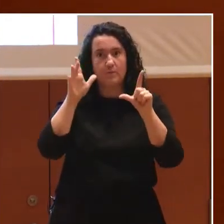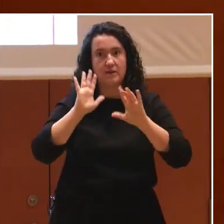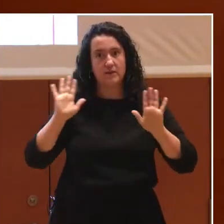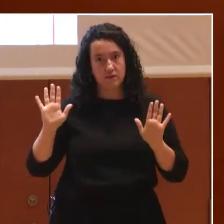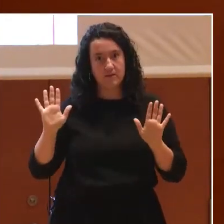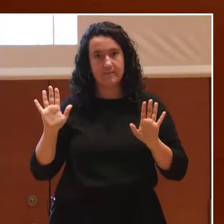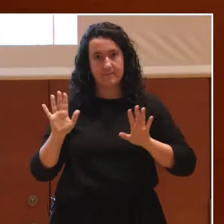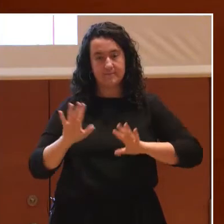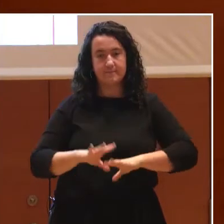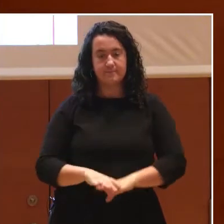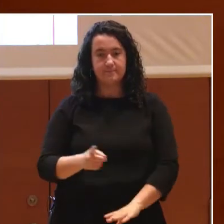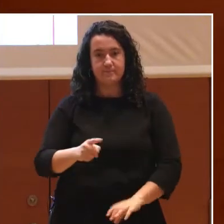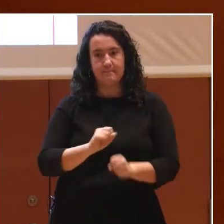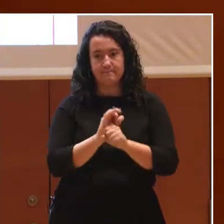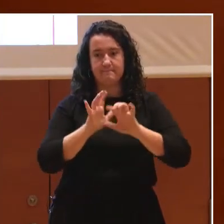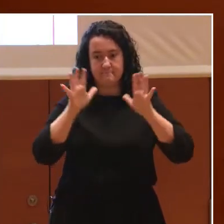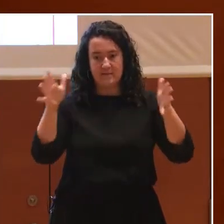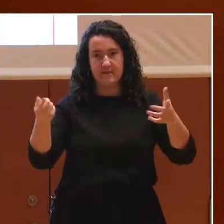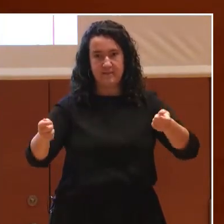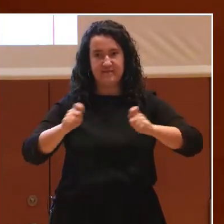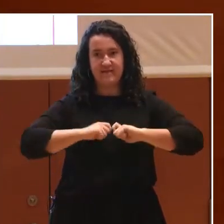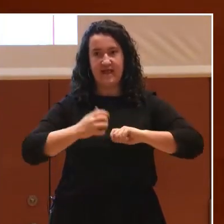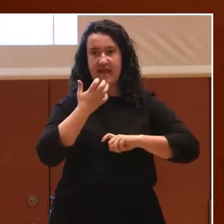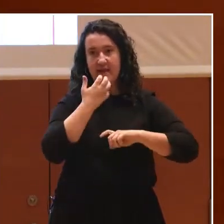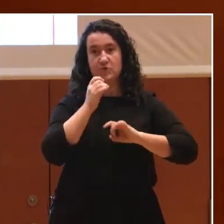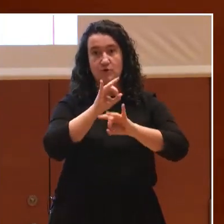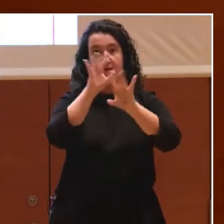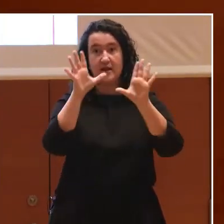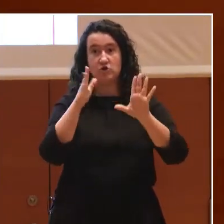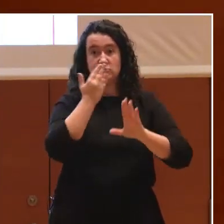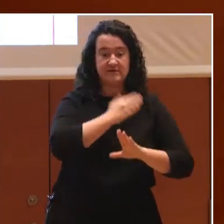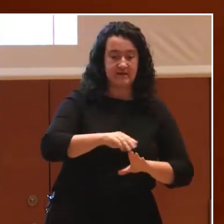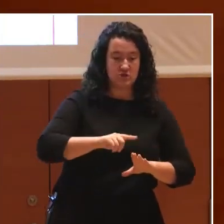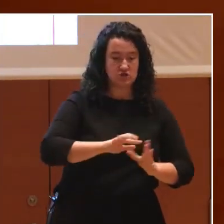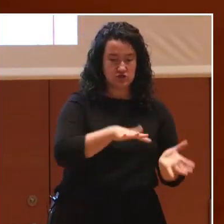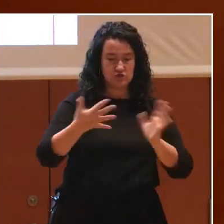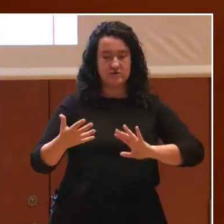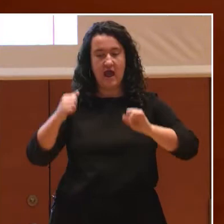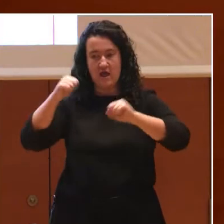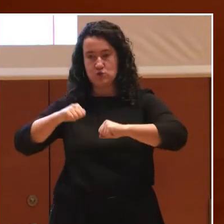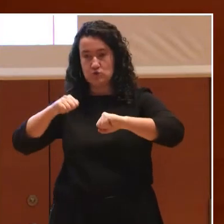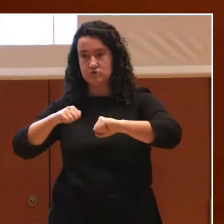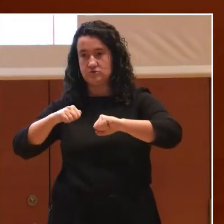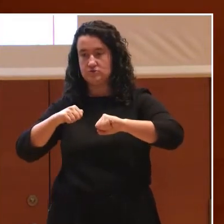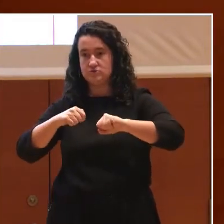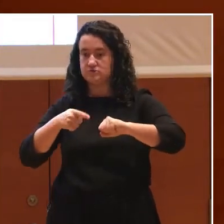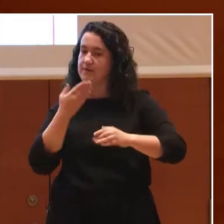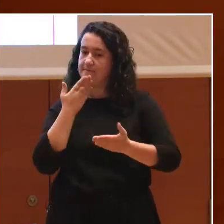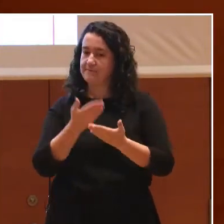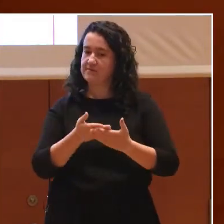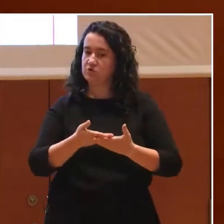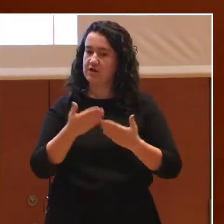un ejemplo muy claro, ¿verdad? A los niños y a las niñas les convertimos en adultos, les pedimos responsabilidad, y a las personas mayores las